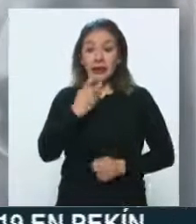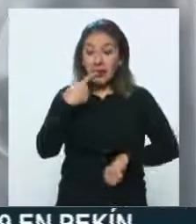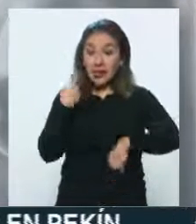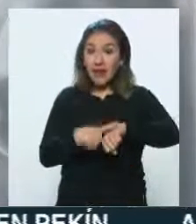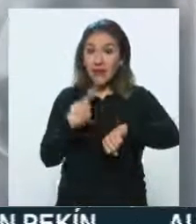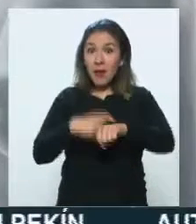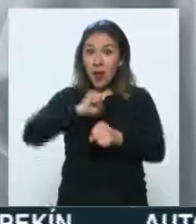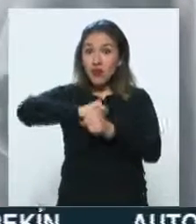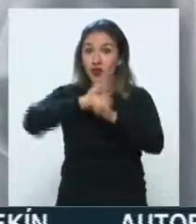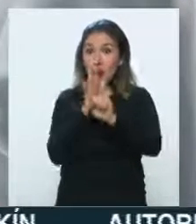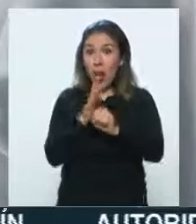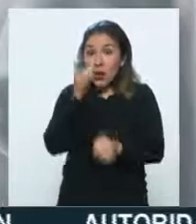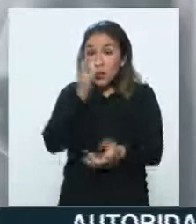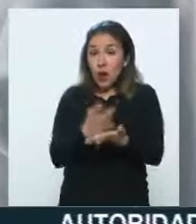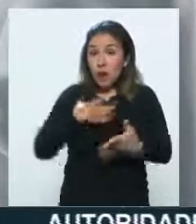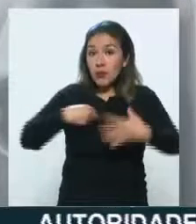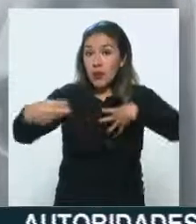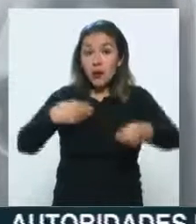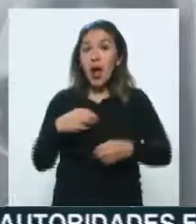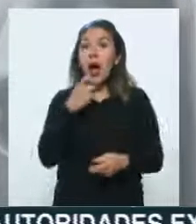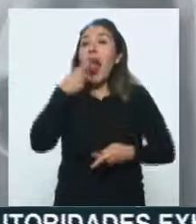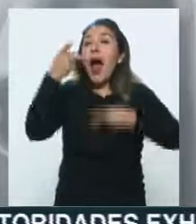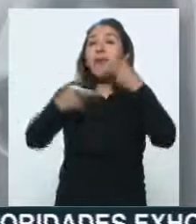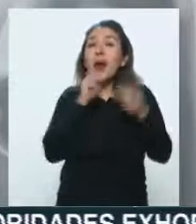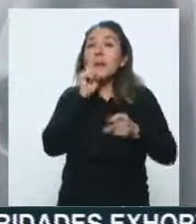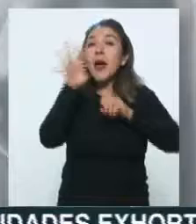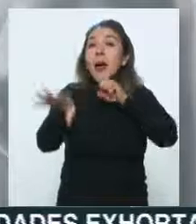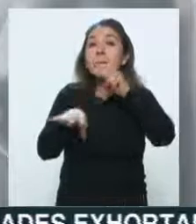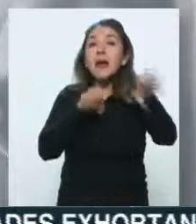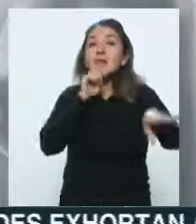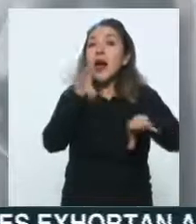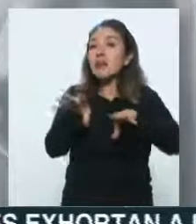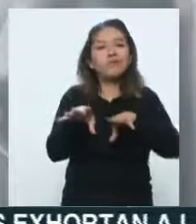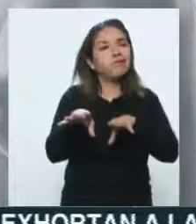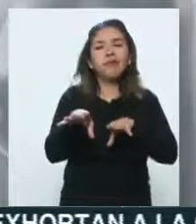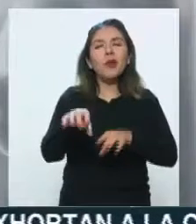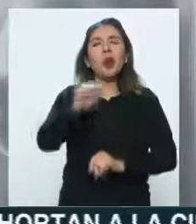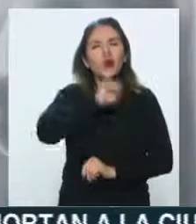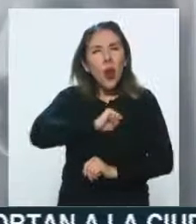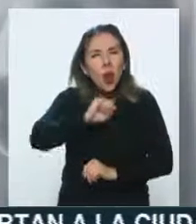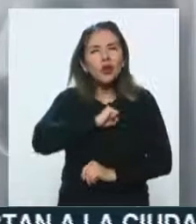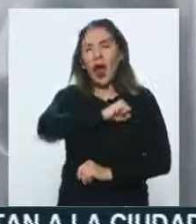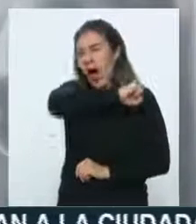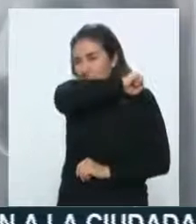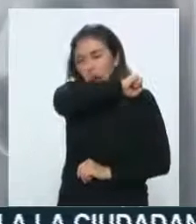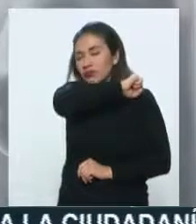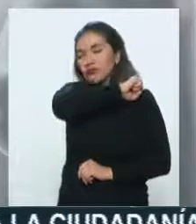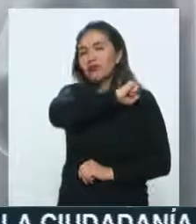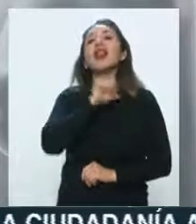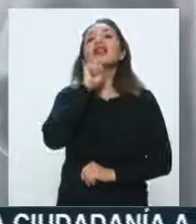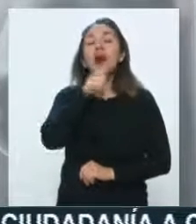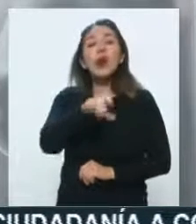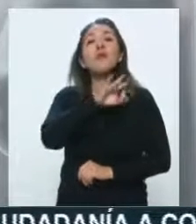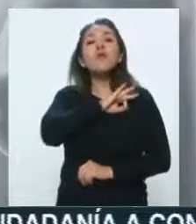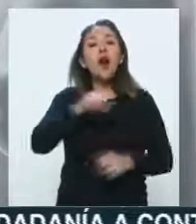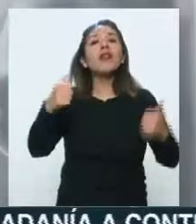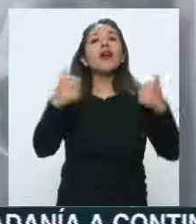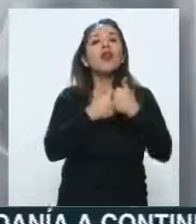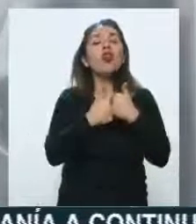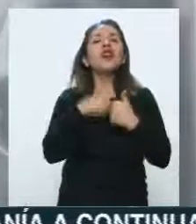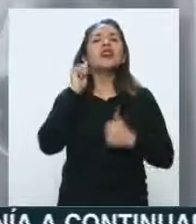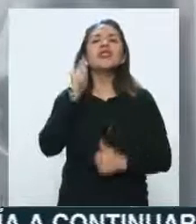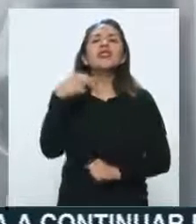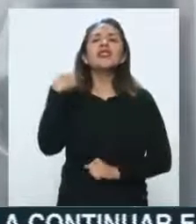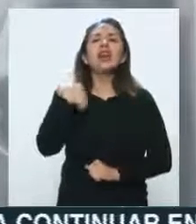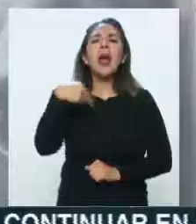-19 no solo se transmite por las gotas de saliva que se expulsan al hablar, toser o estornudar, sino que pueden viajar a través de